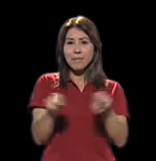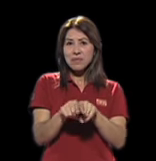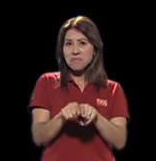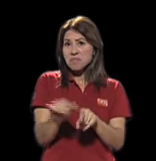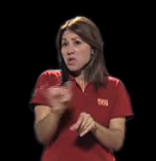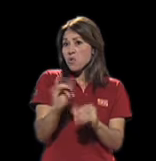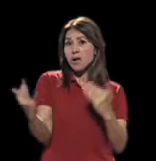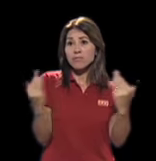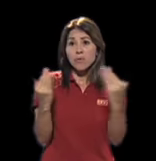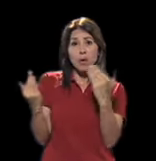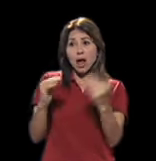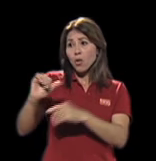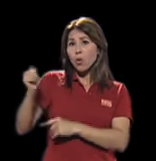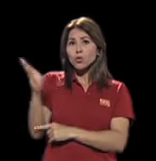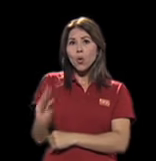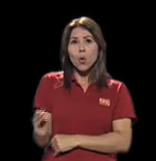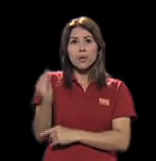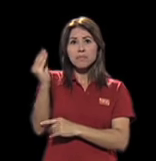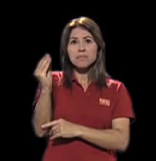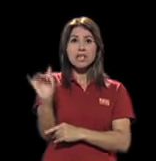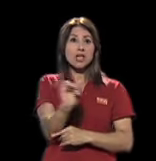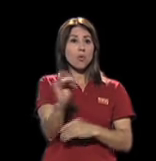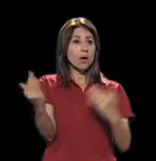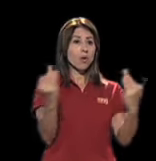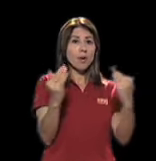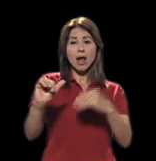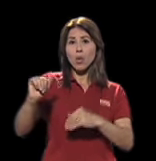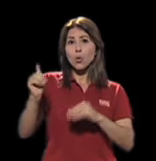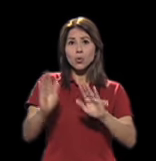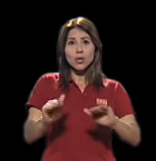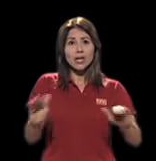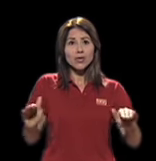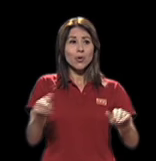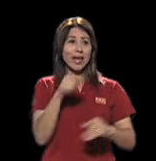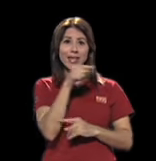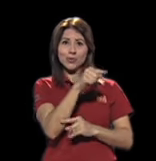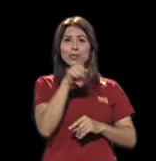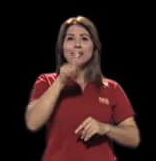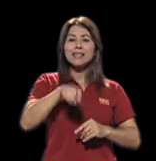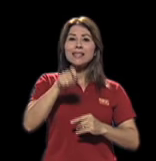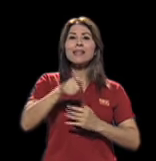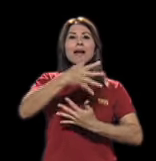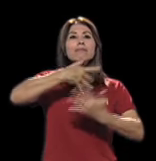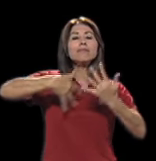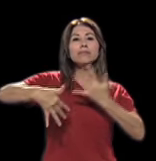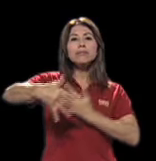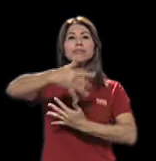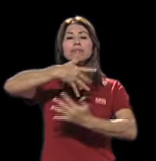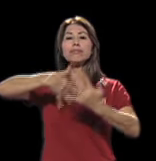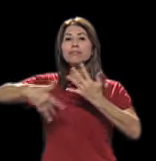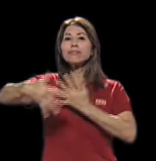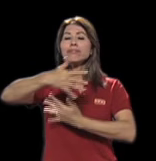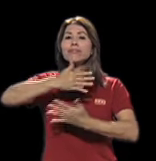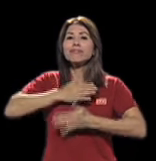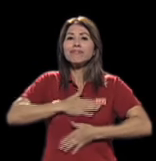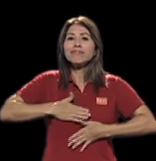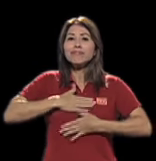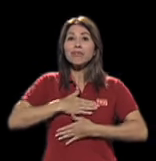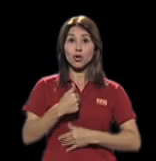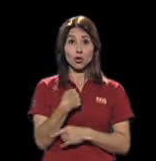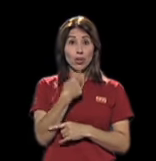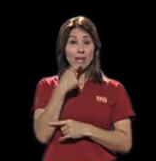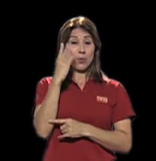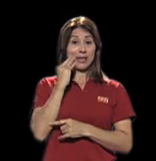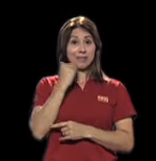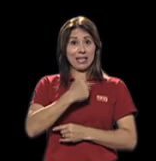cualquier otro joven o niño, necesitan socializar. A veces son los padres, lo digo por experiencia